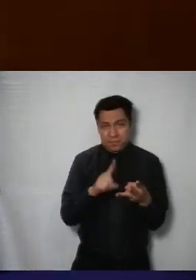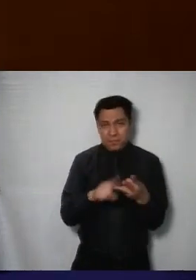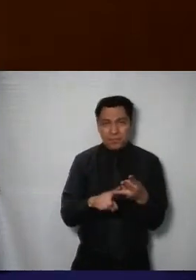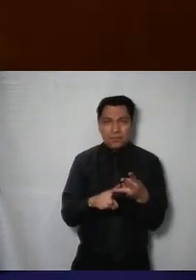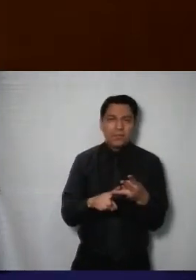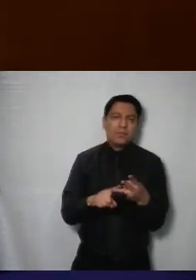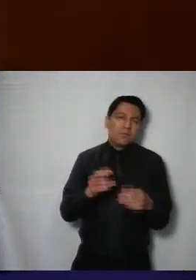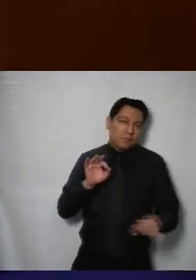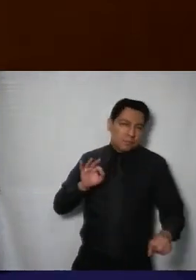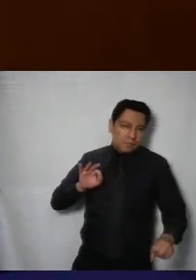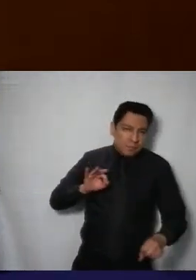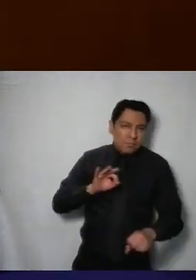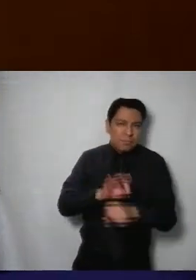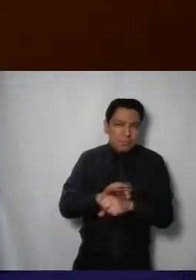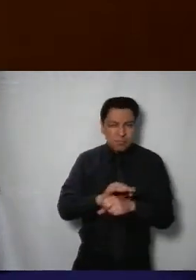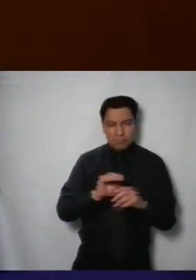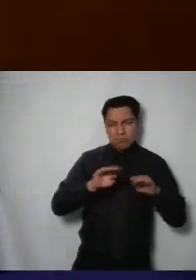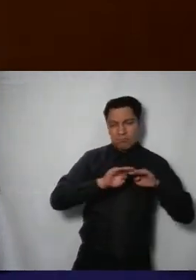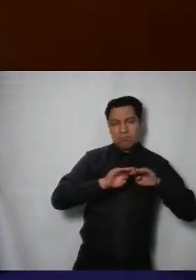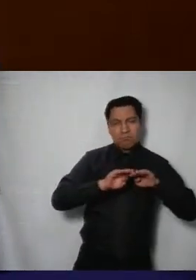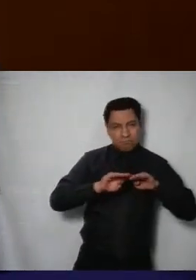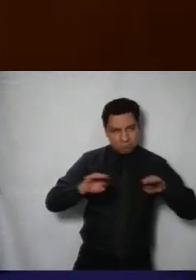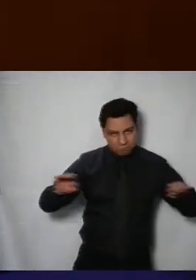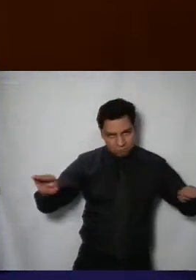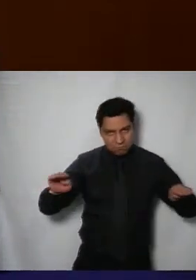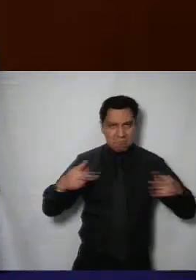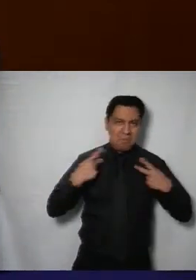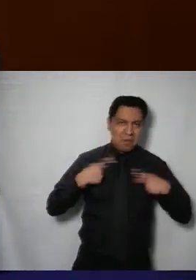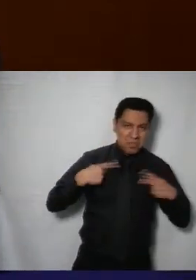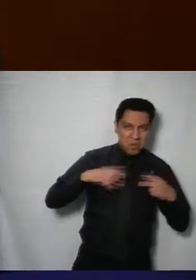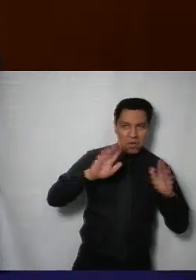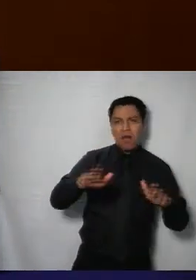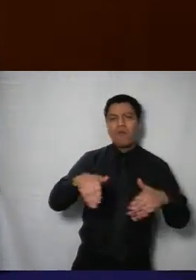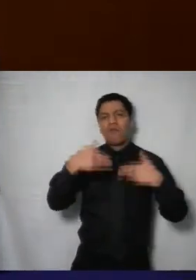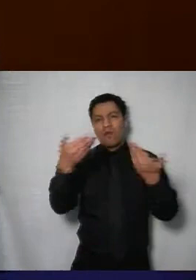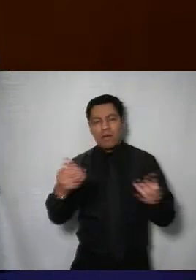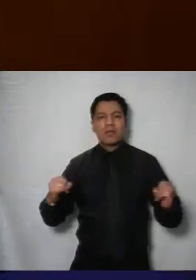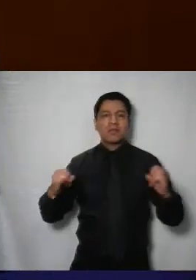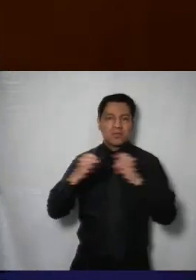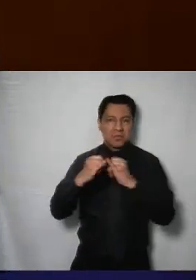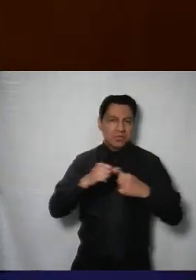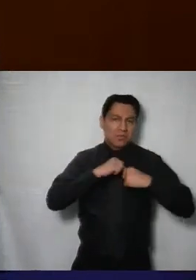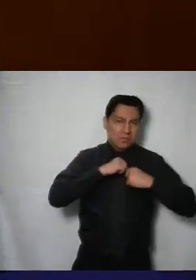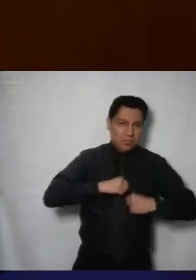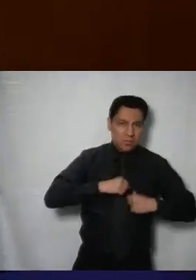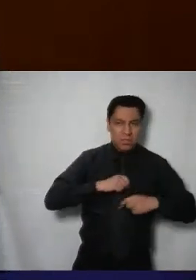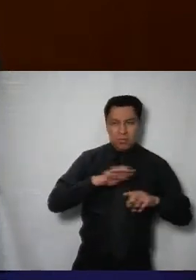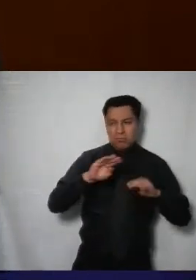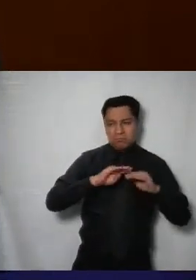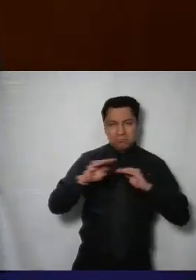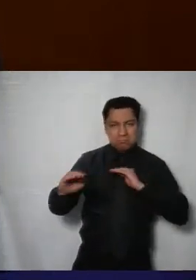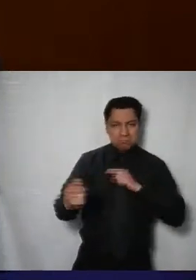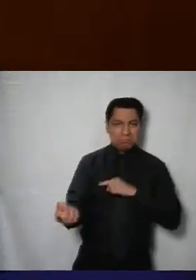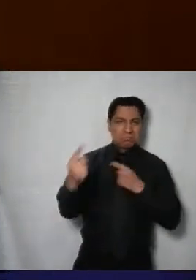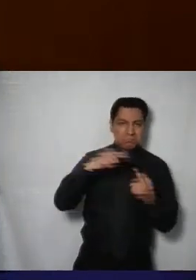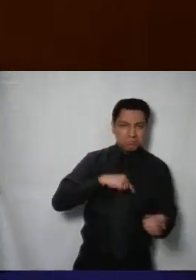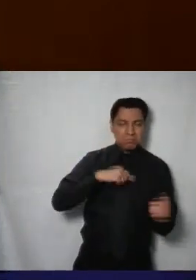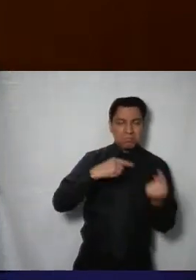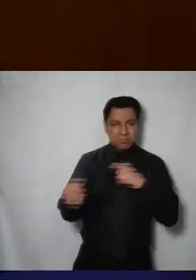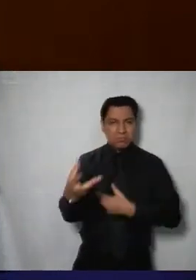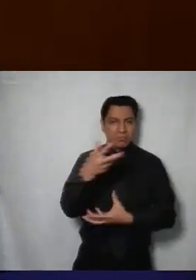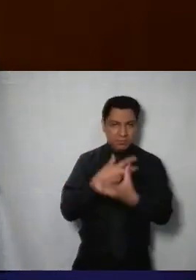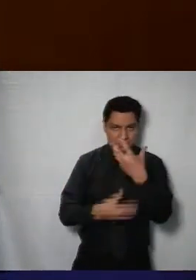favorecer una relación más horizontal y colaborativa entre estas y las autoridades motivo por el cual